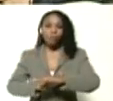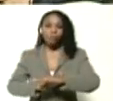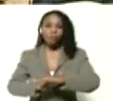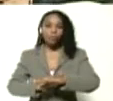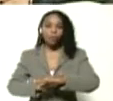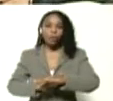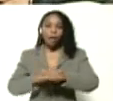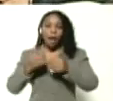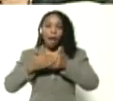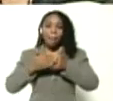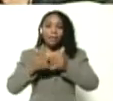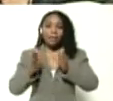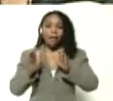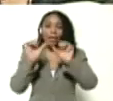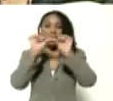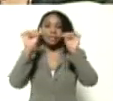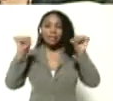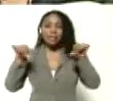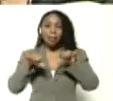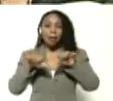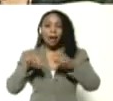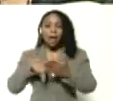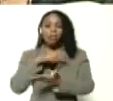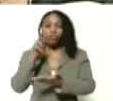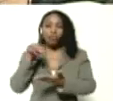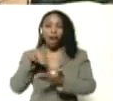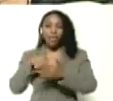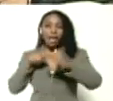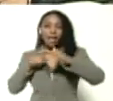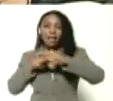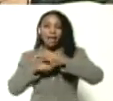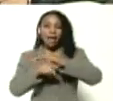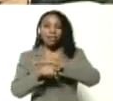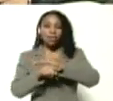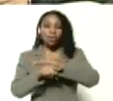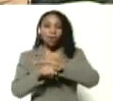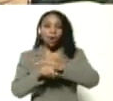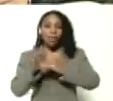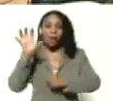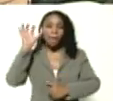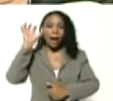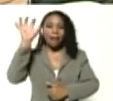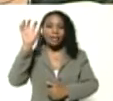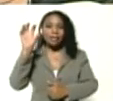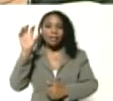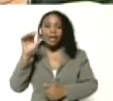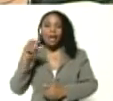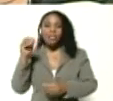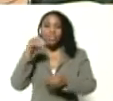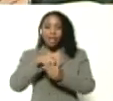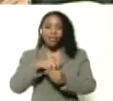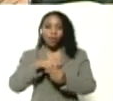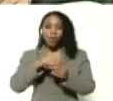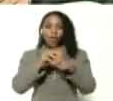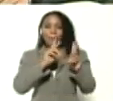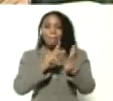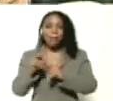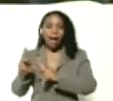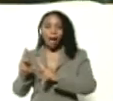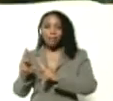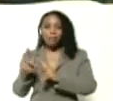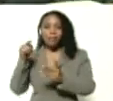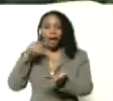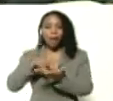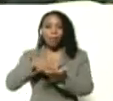la apertura del sistema nacional de ingreso del país, dentro del plan Carabobo 200,